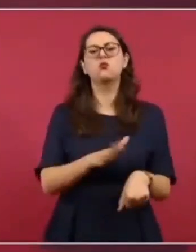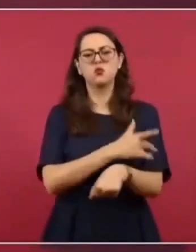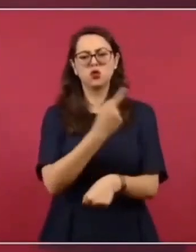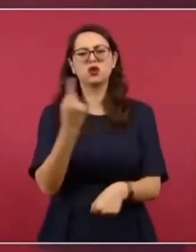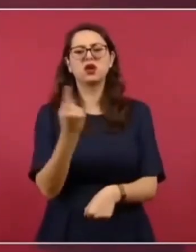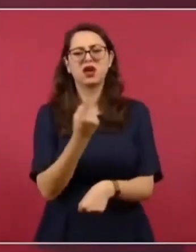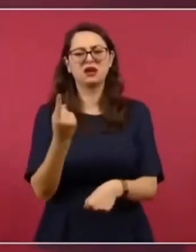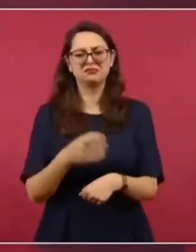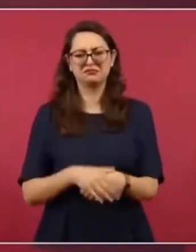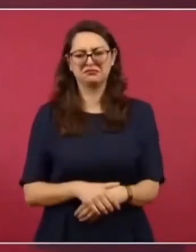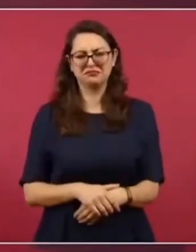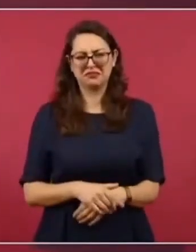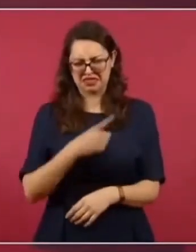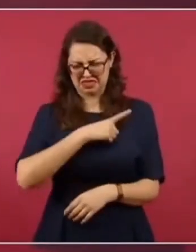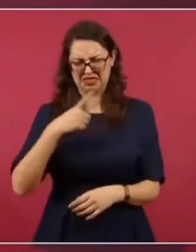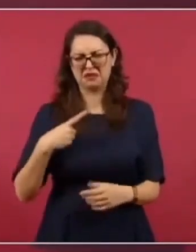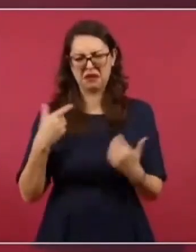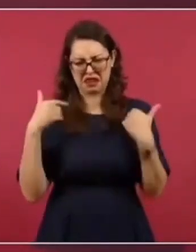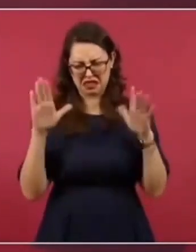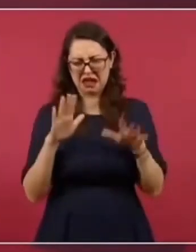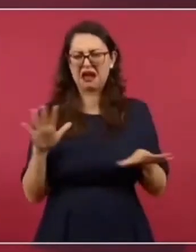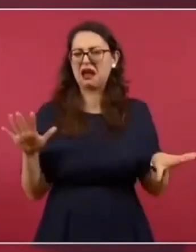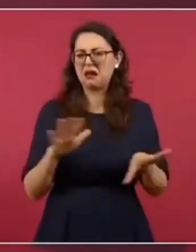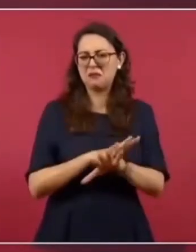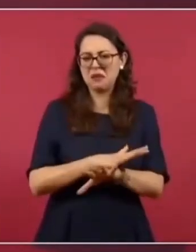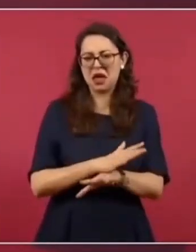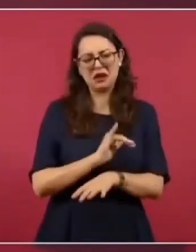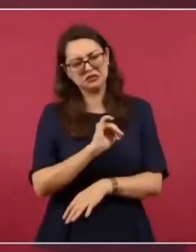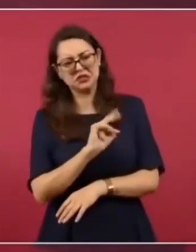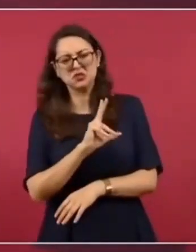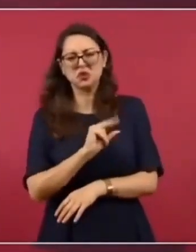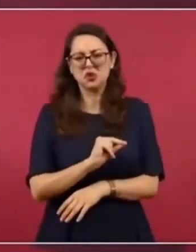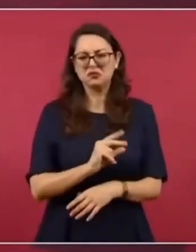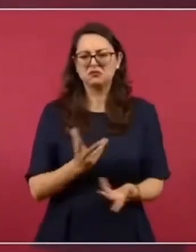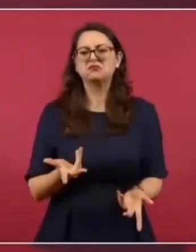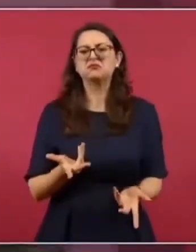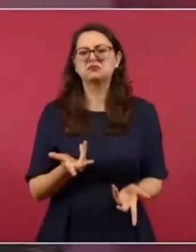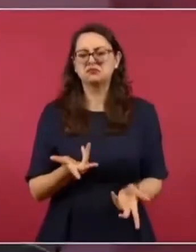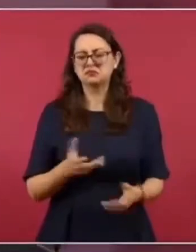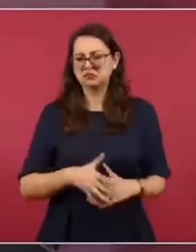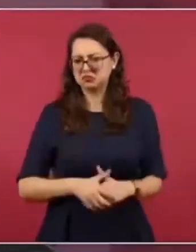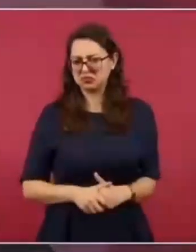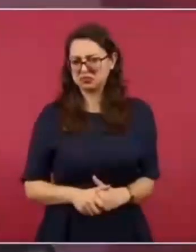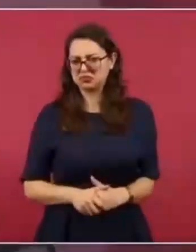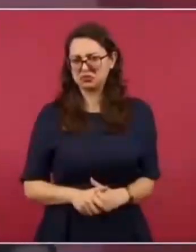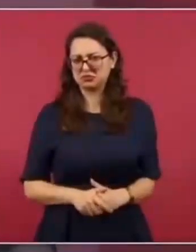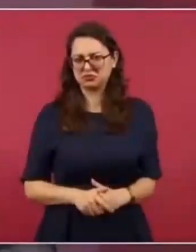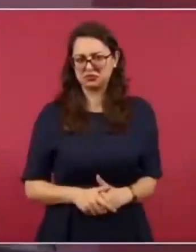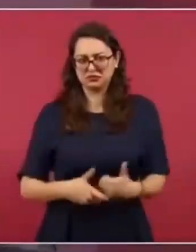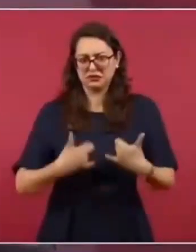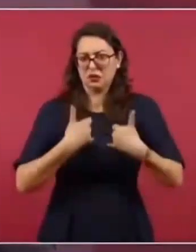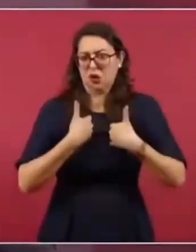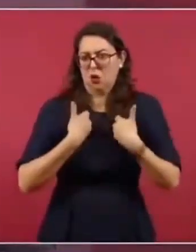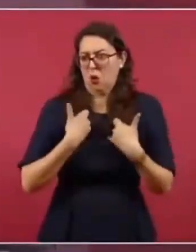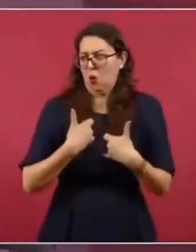Que si no cree que eso le cause